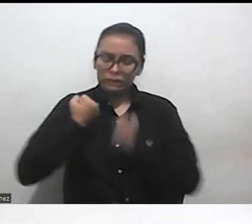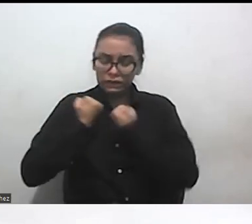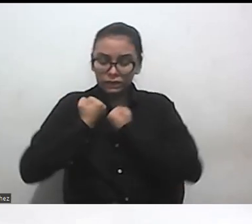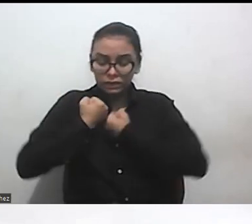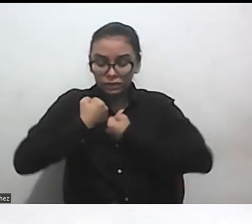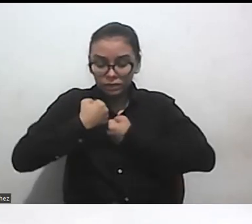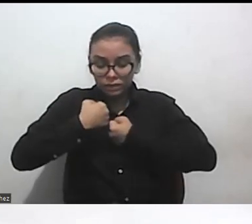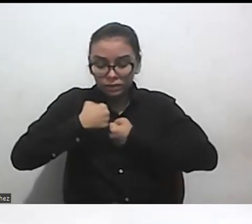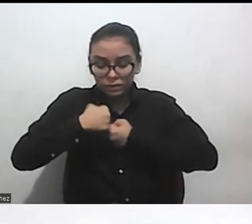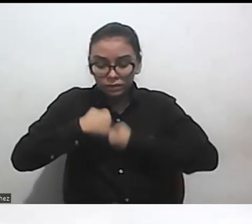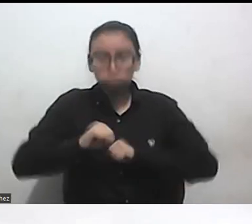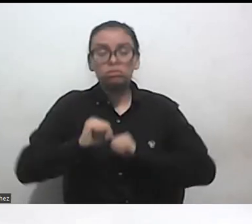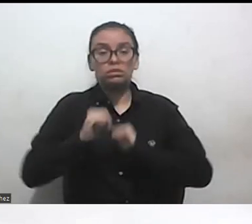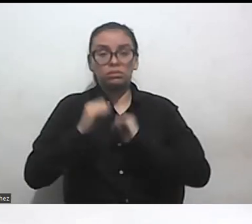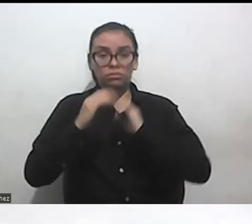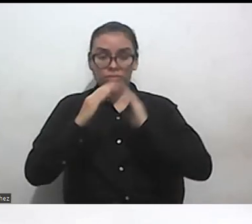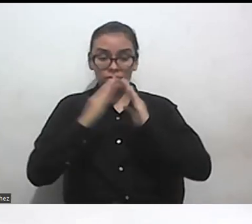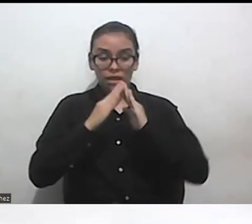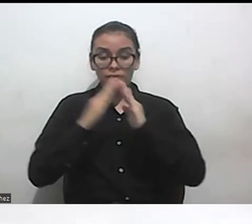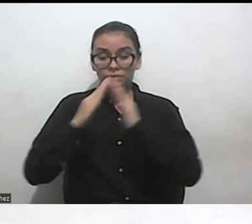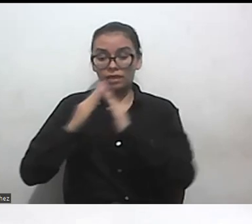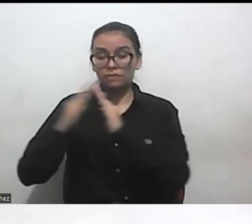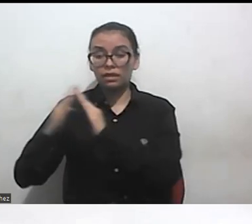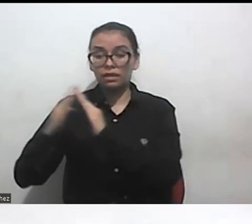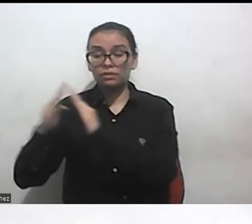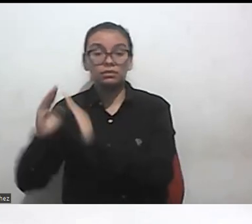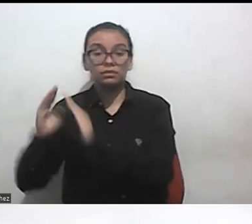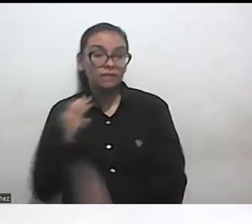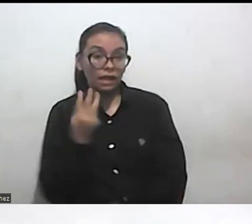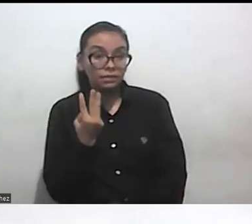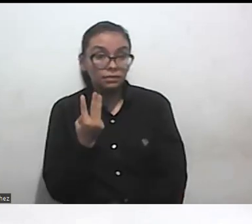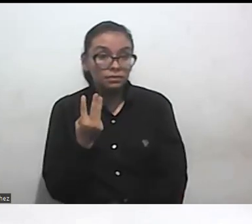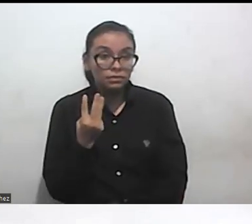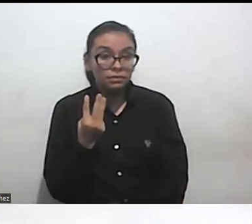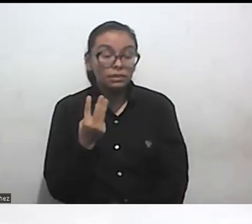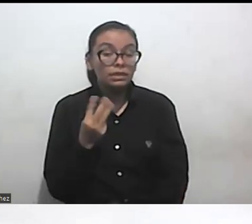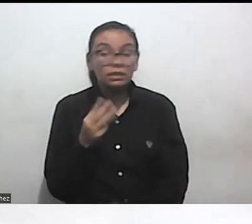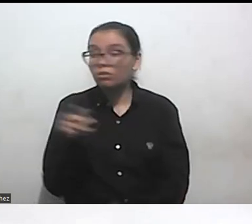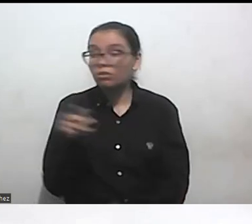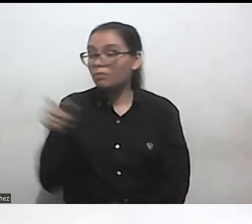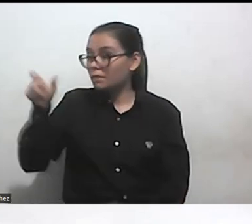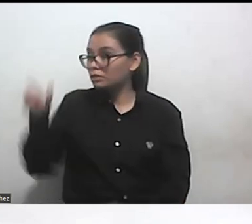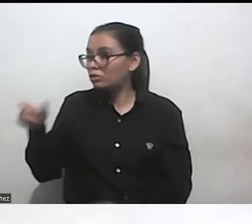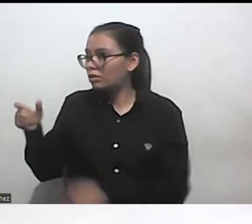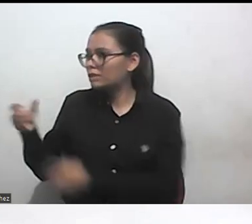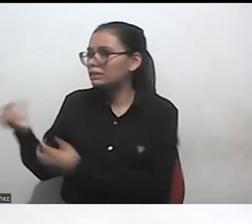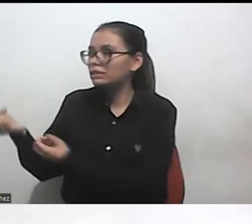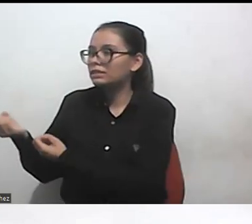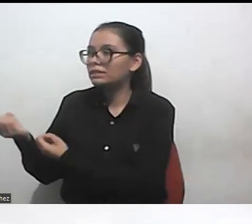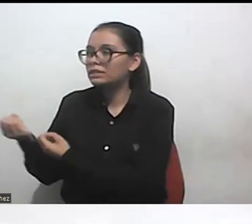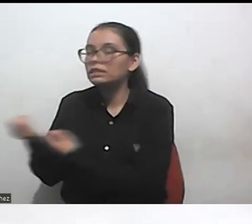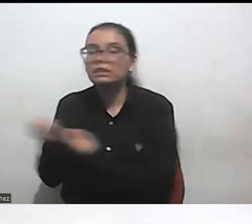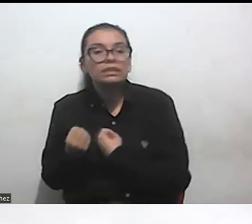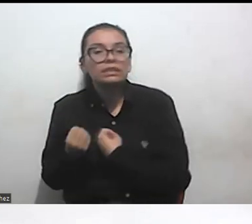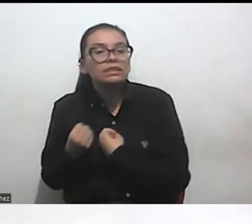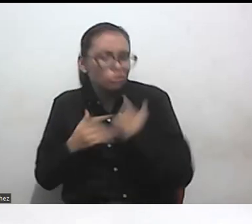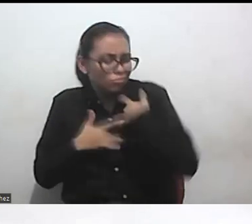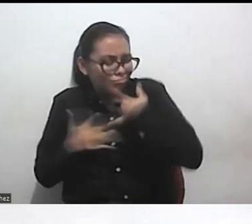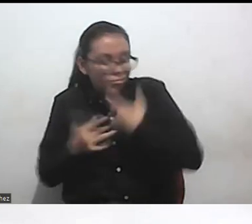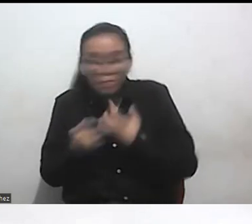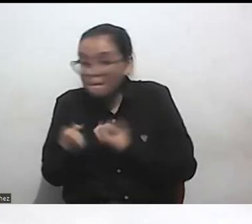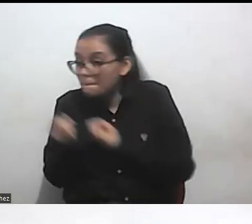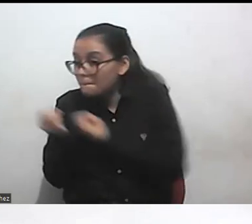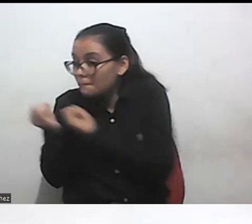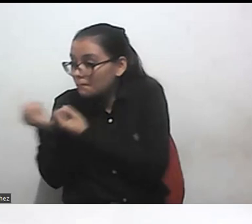fue de personas que confiaron en mí que de corazón donaron un cemento donaron ladrillos que la